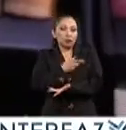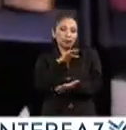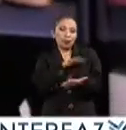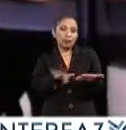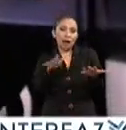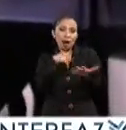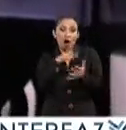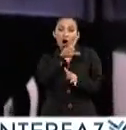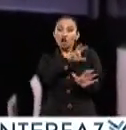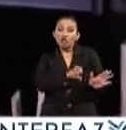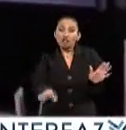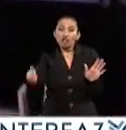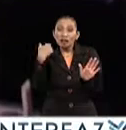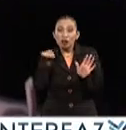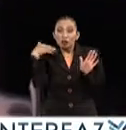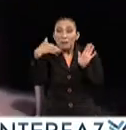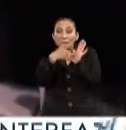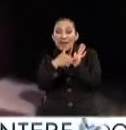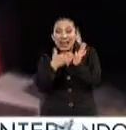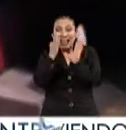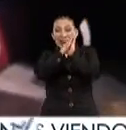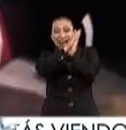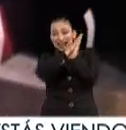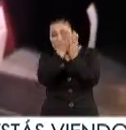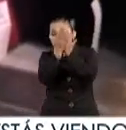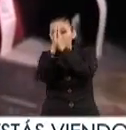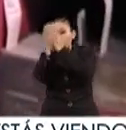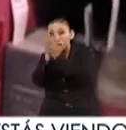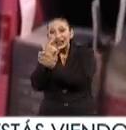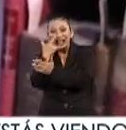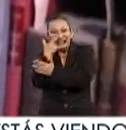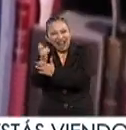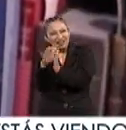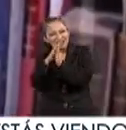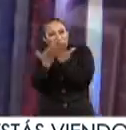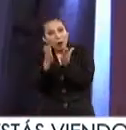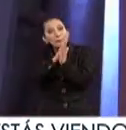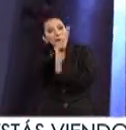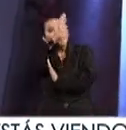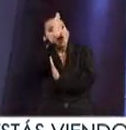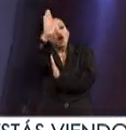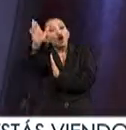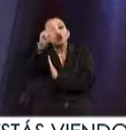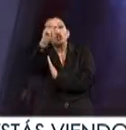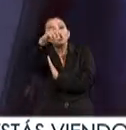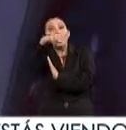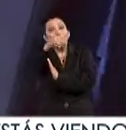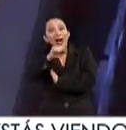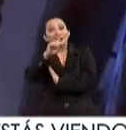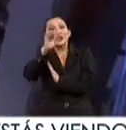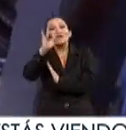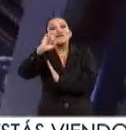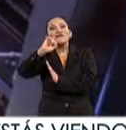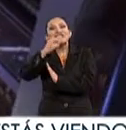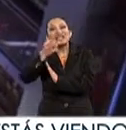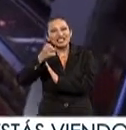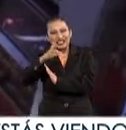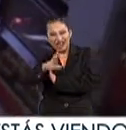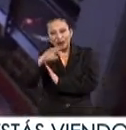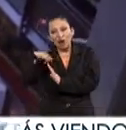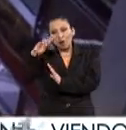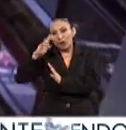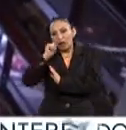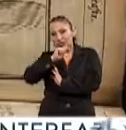De entre los casi 800 mil ejemplares de la colección de libros raros de la biblioteca Thomas Fisher de la Universidad de Toronto,